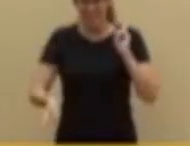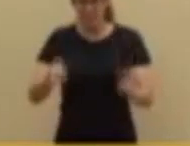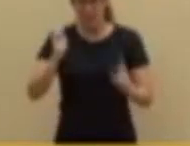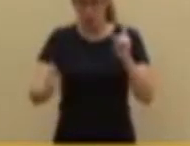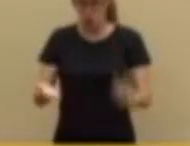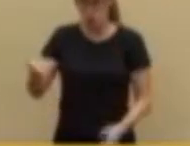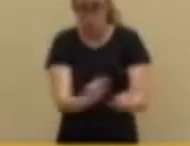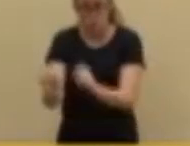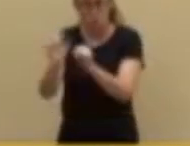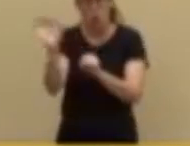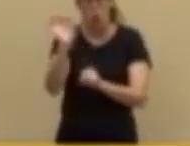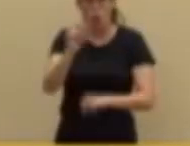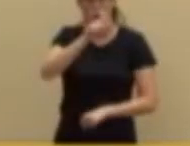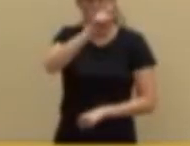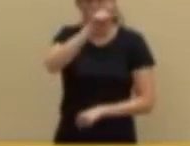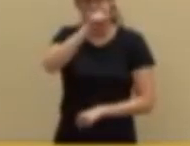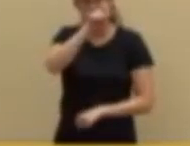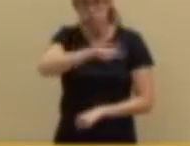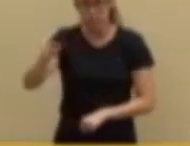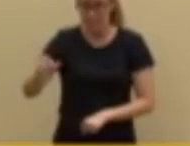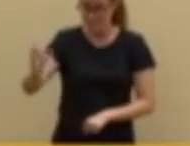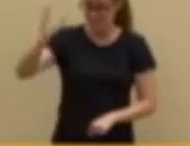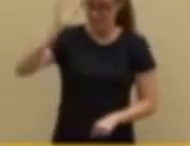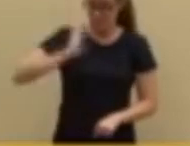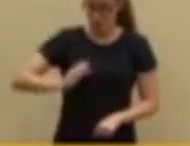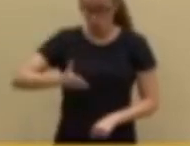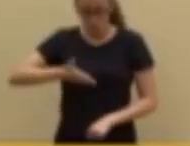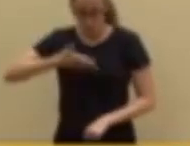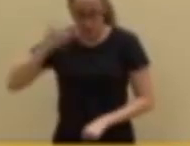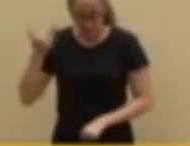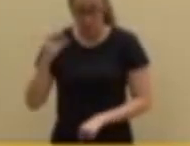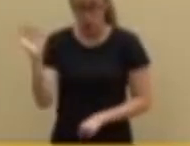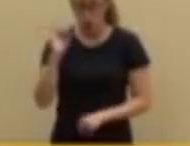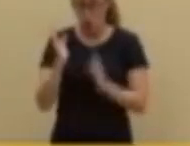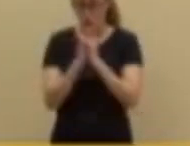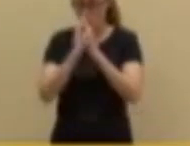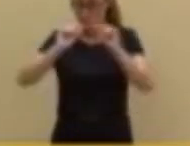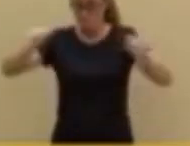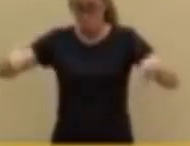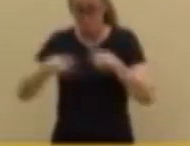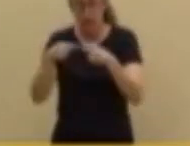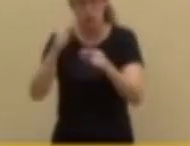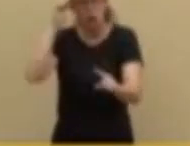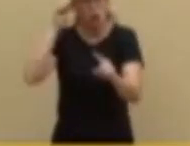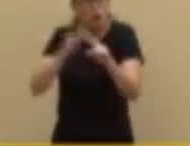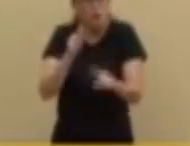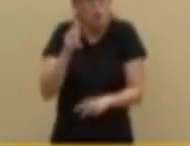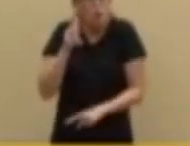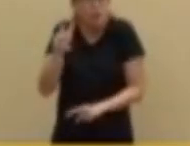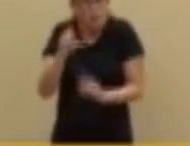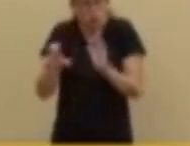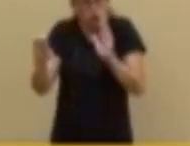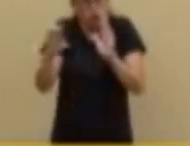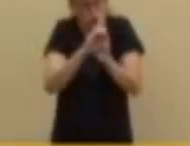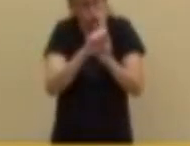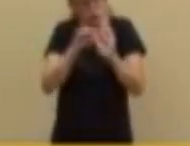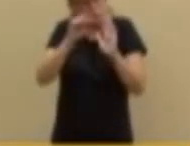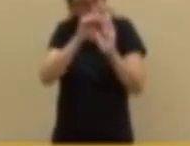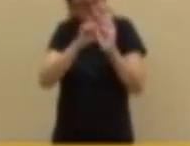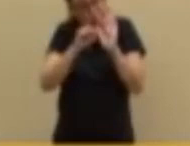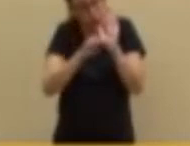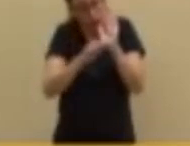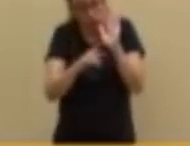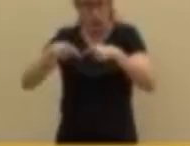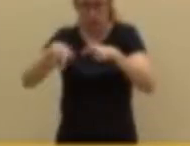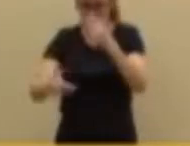Y la otra visión que me viene a la cabeza cuando veo ese tipejo es los guardias civiles que están en la puerta de su casa a